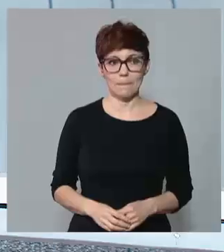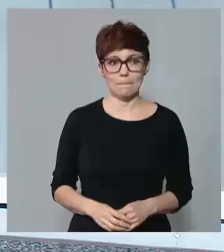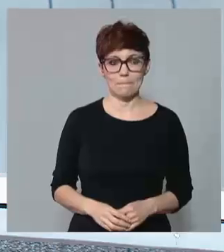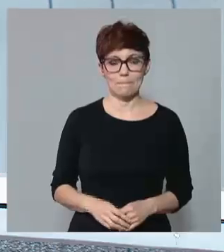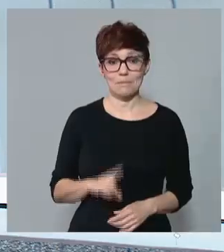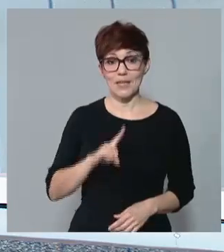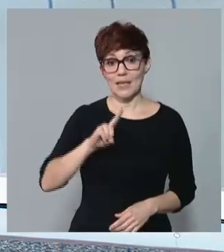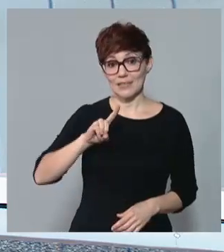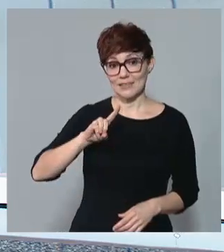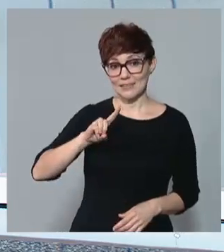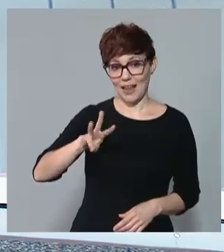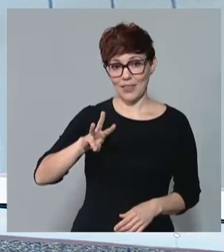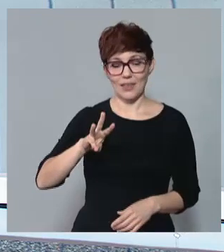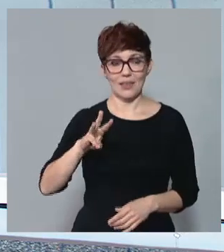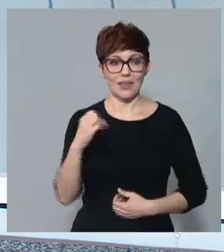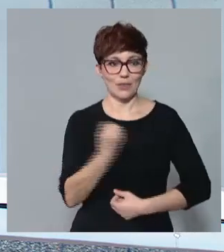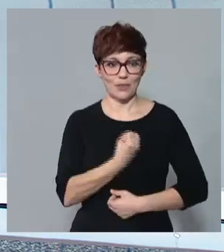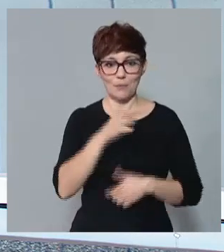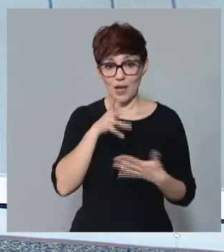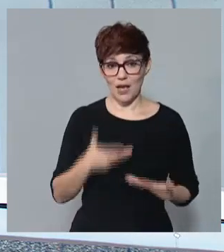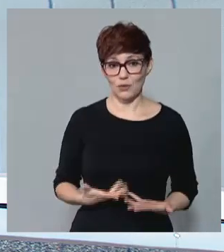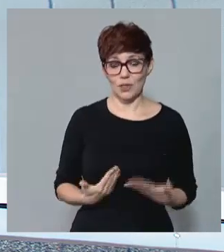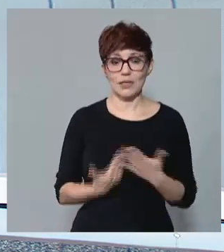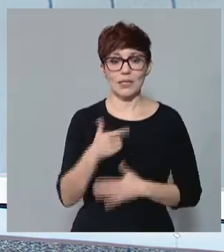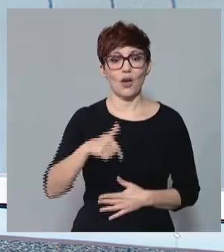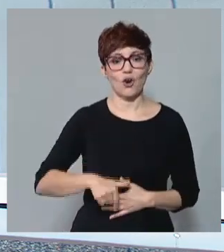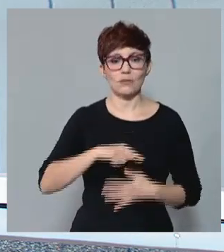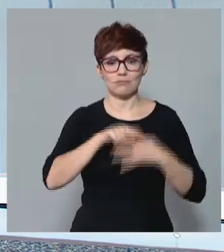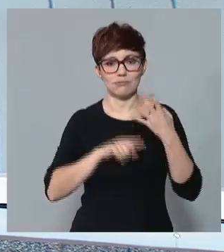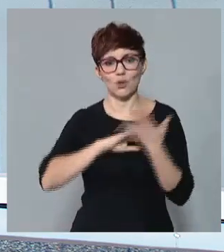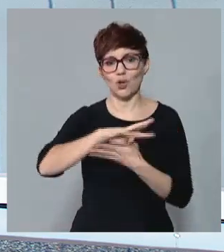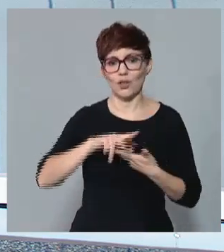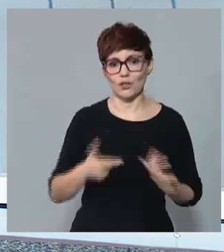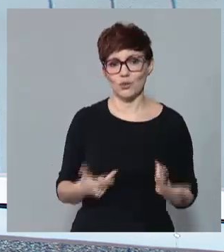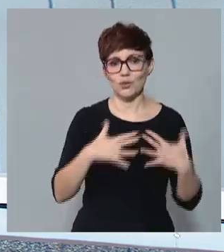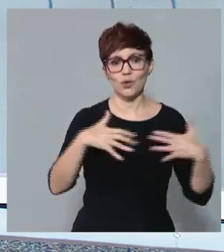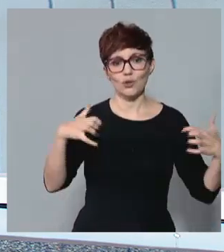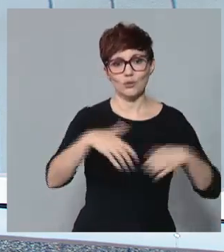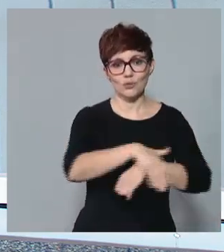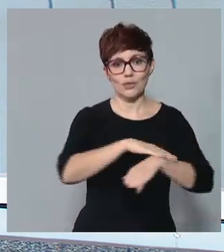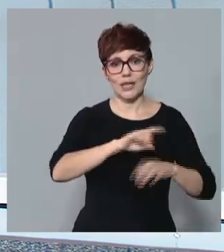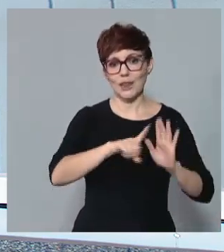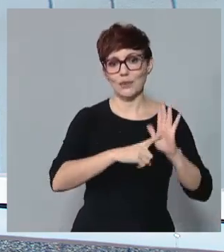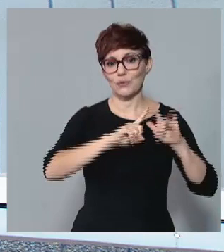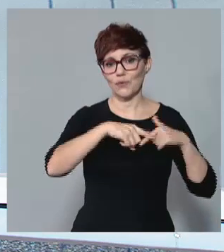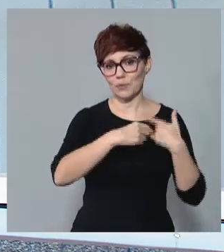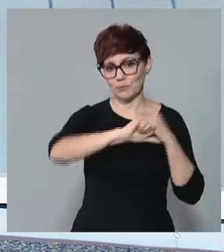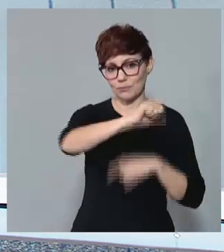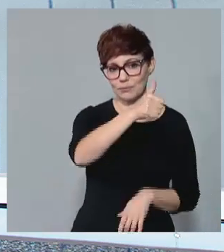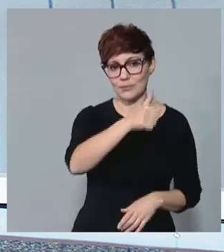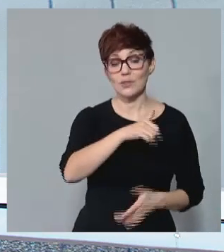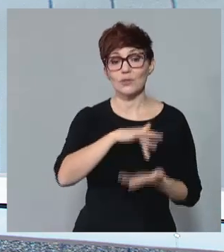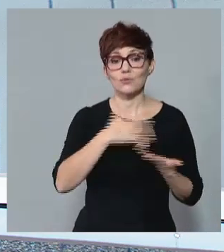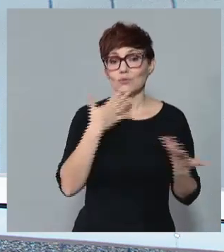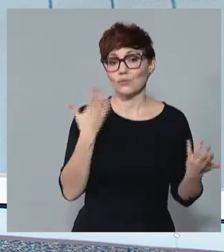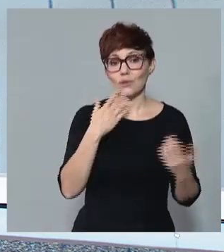13 de diciembre, en la actualidad del día, pasa por el Consejo de Ministros. Hoy allí se aprobará la ley de familia, la norma asimila. Por ejemplo, las familias